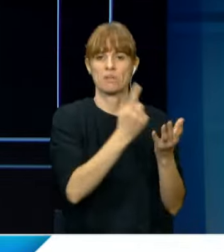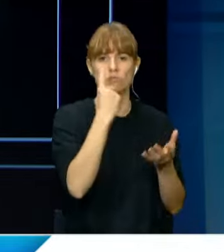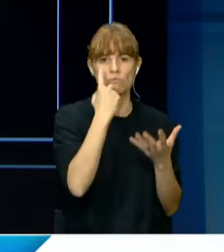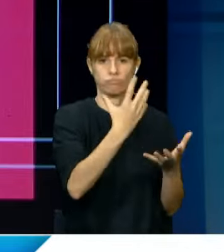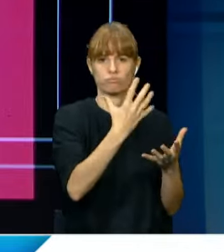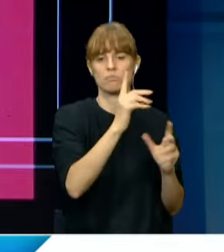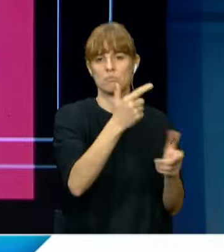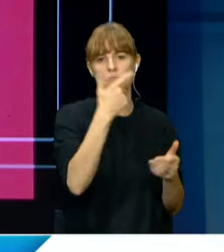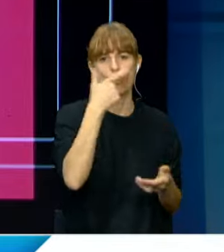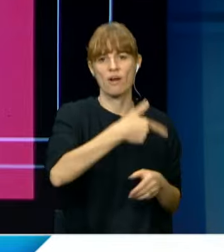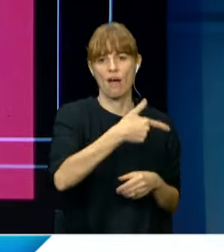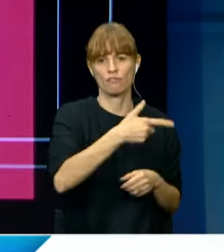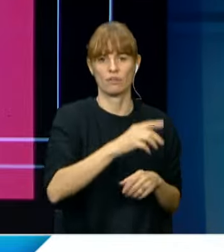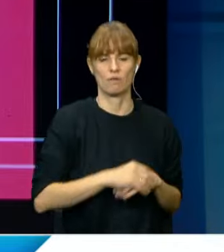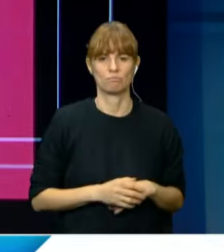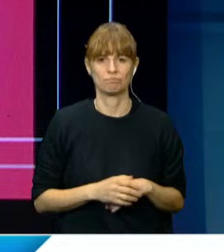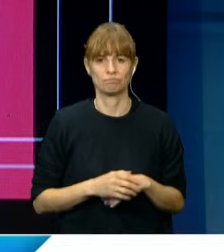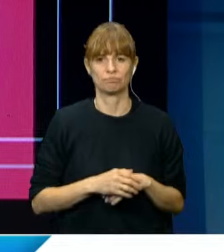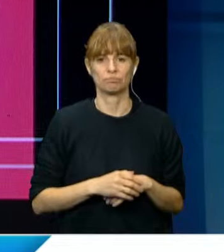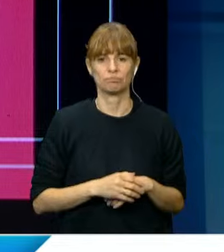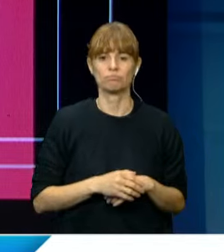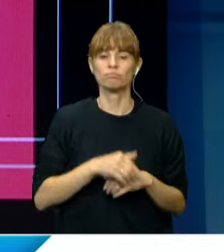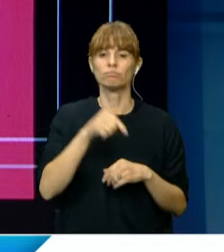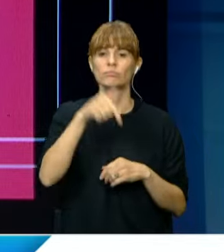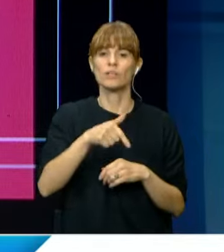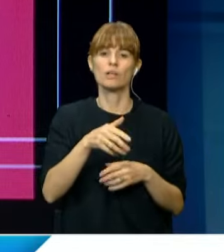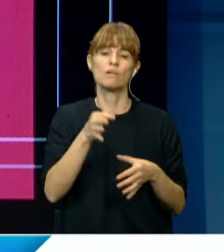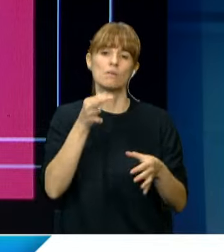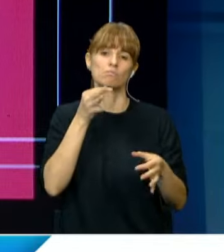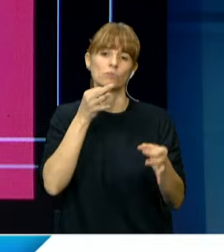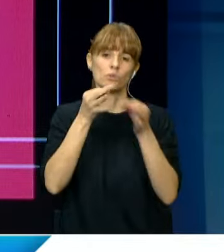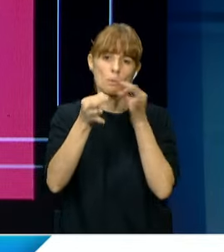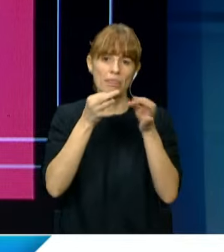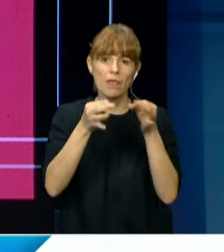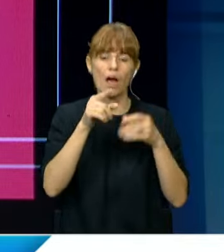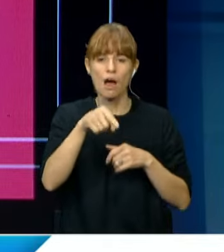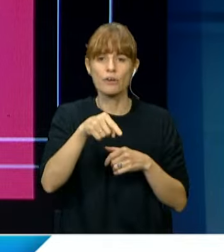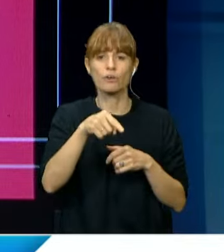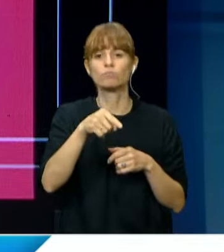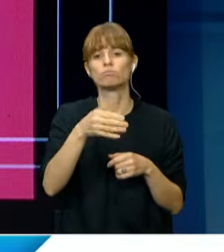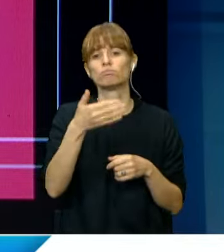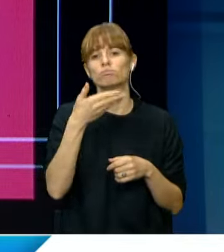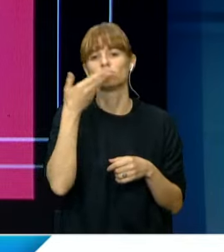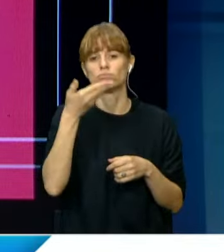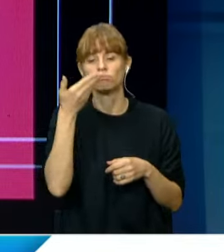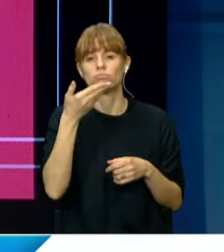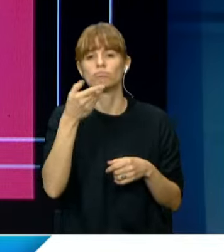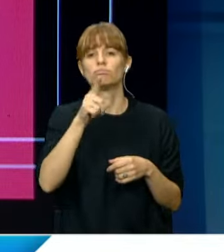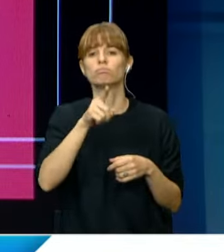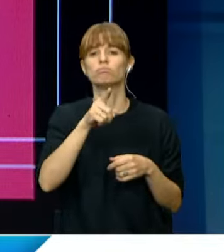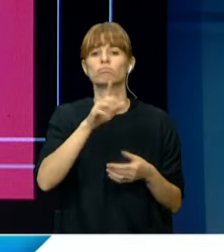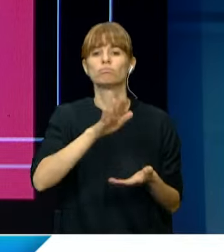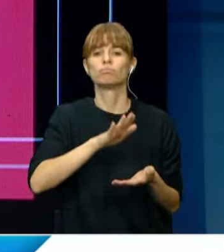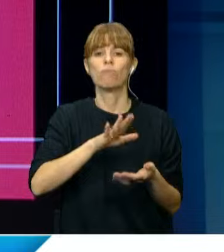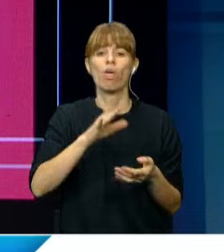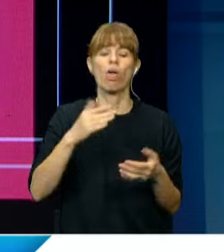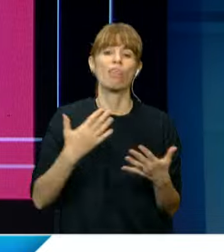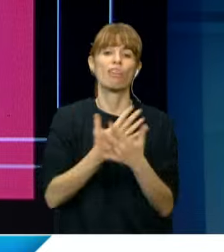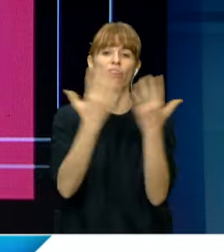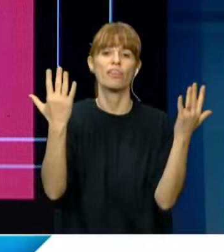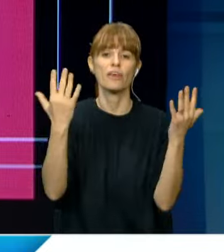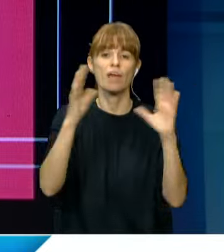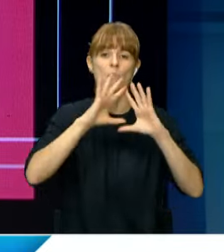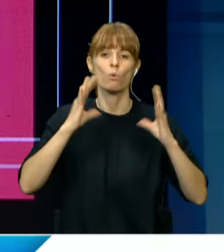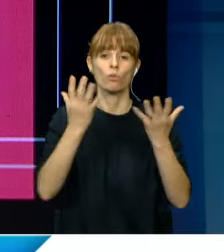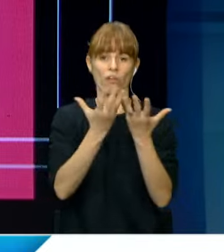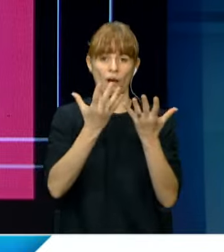biocombustibles. Ahora pasamos a comentar, en el marco del Día Mundial del